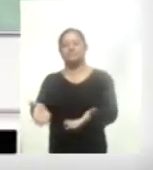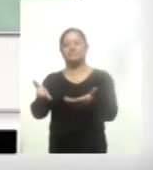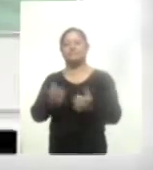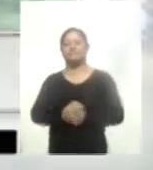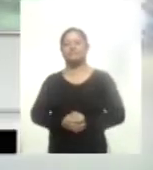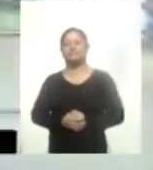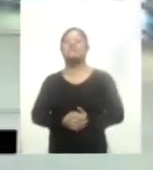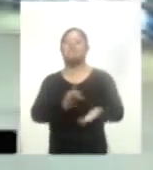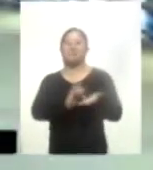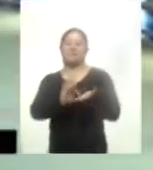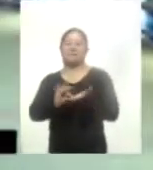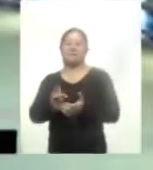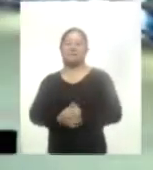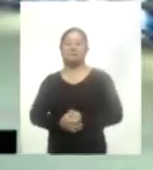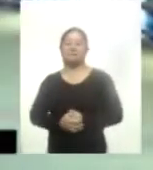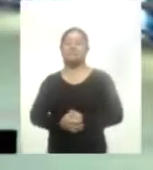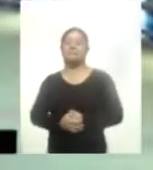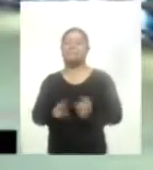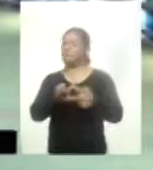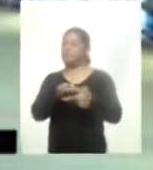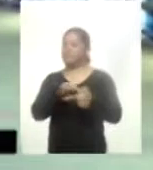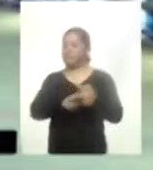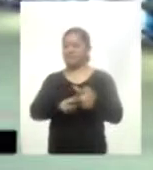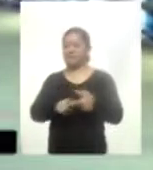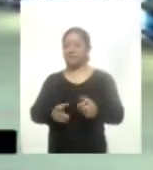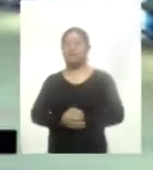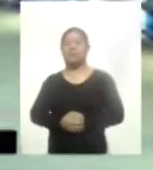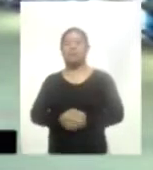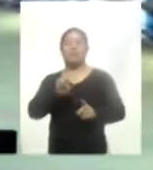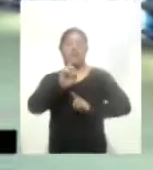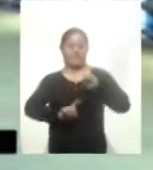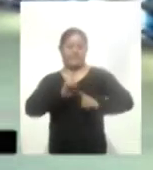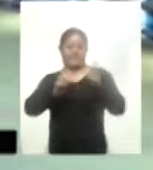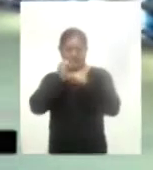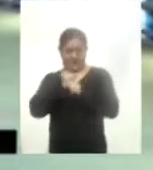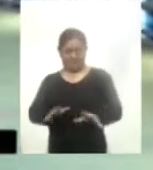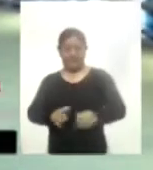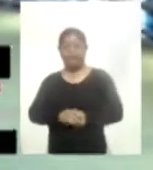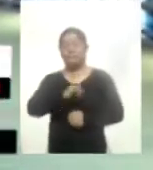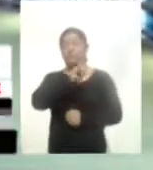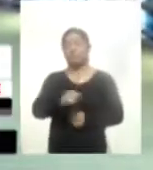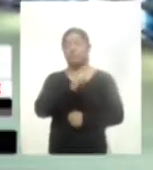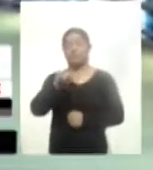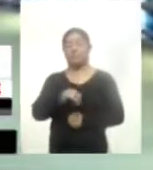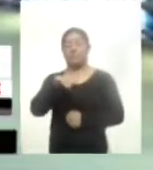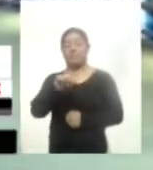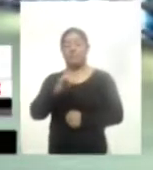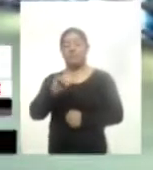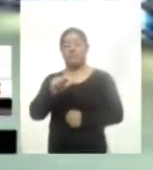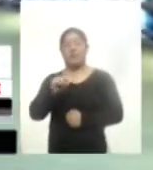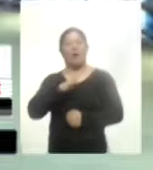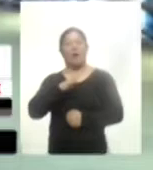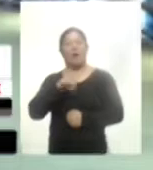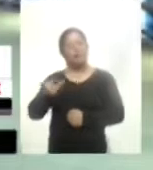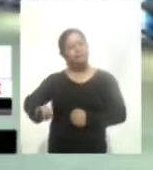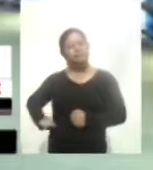Muchas gracias. Y arrancamos con la información deportiva y es que precisamente José Juan Macías ha causado el interés de